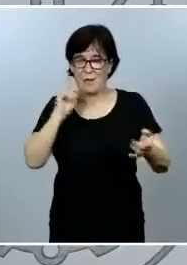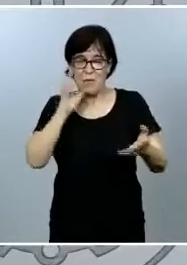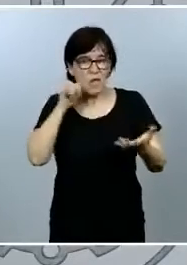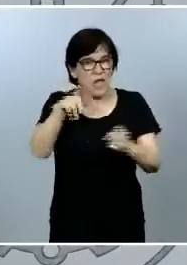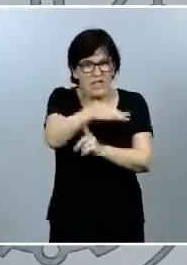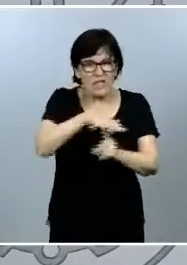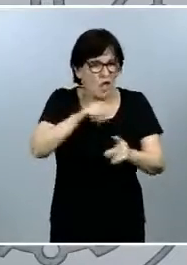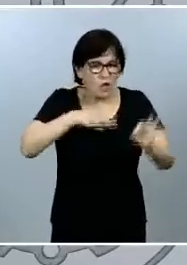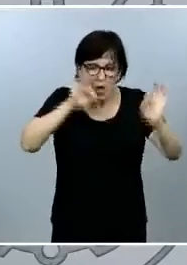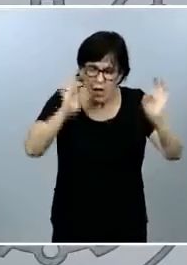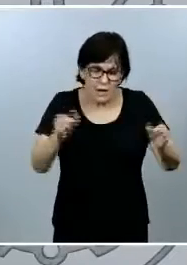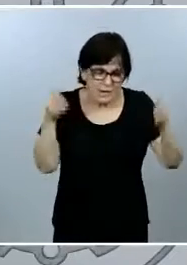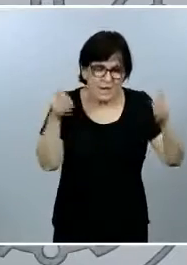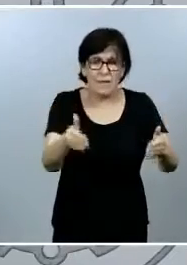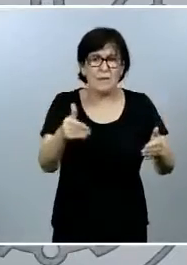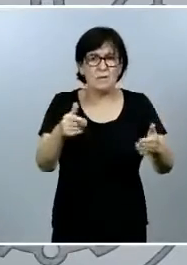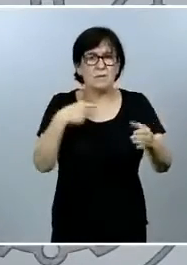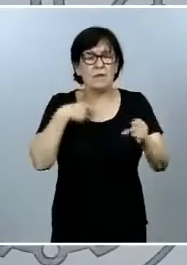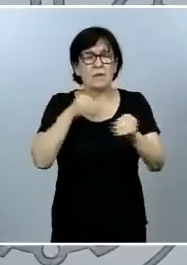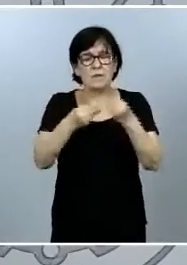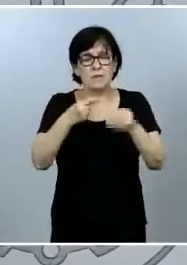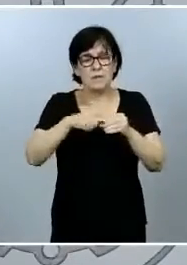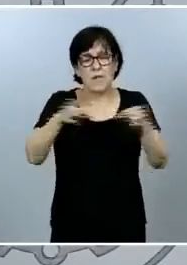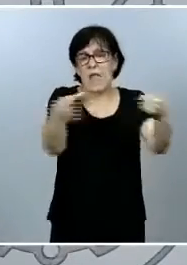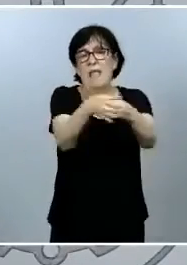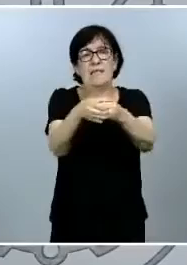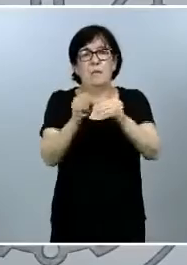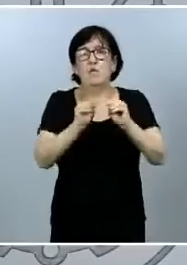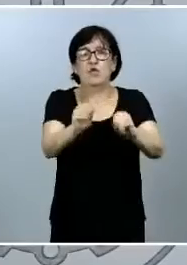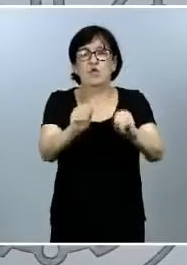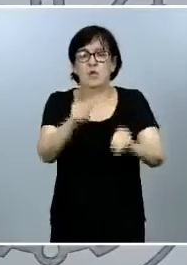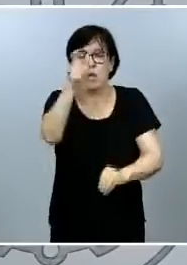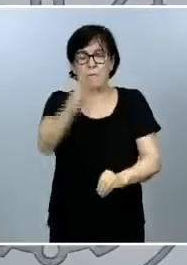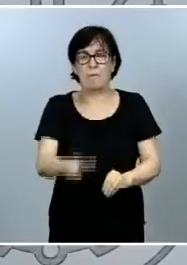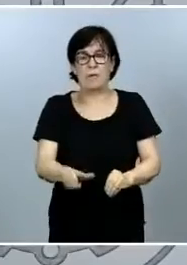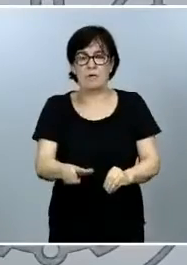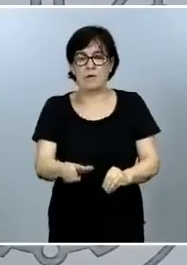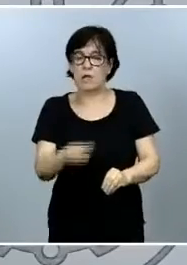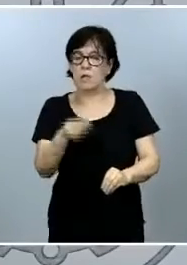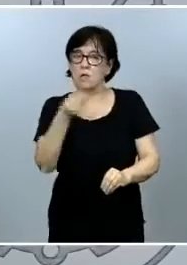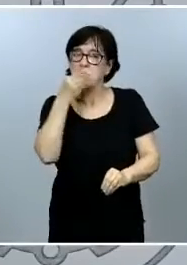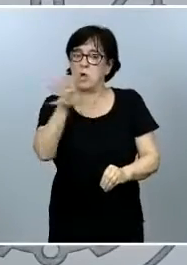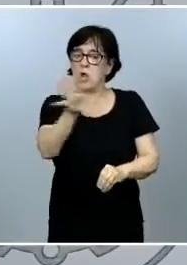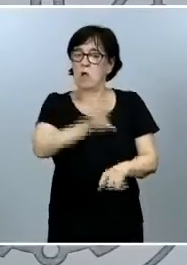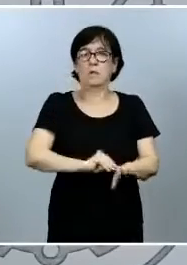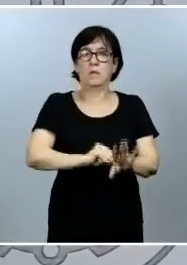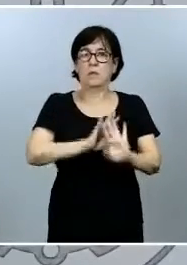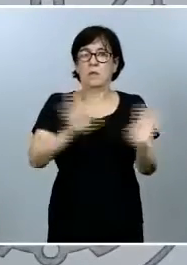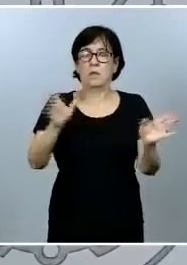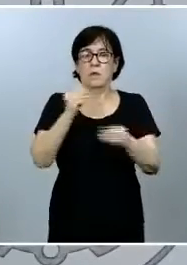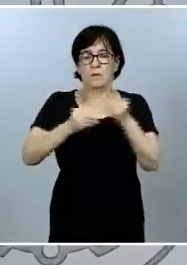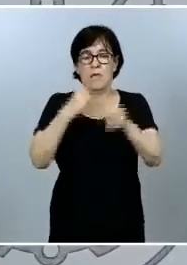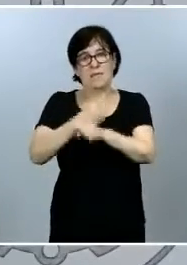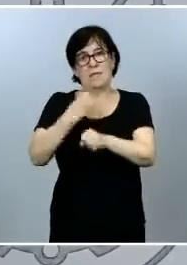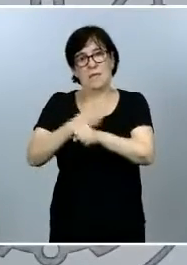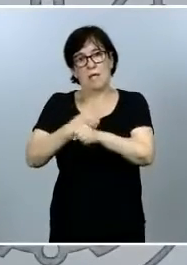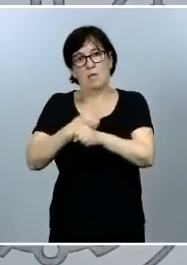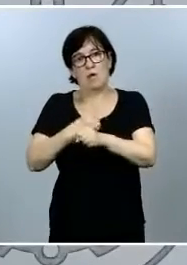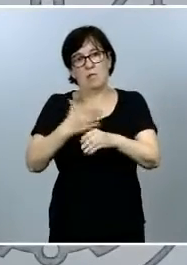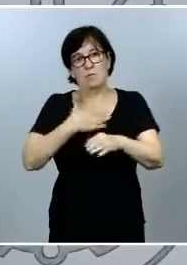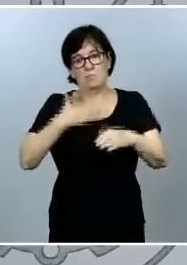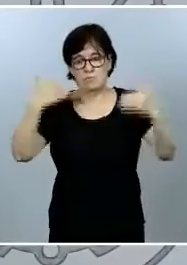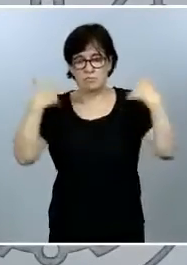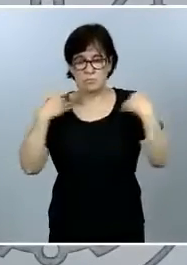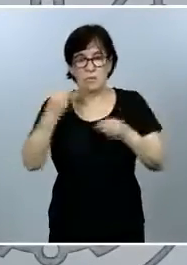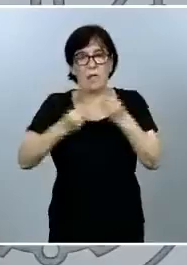comentar de la conformación de los equipos que una persona mejor entiende que pueden llevar a cabo las tareas que corresponden para dar un